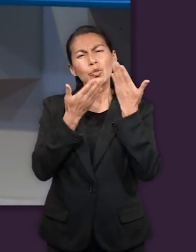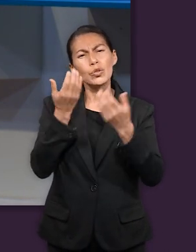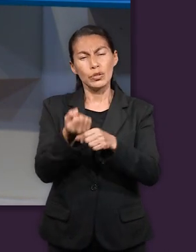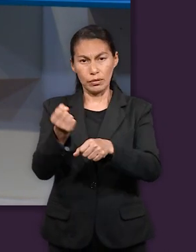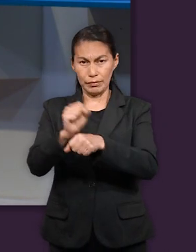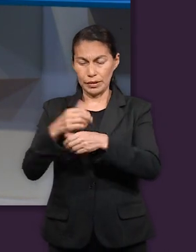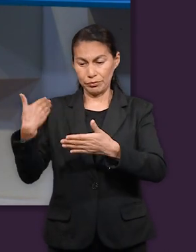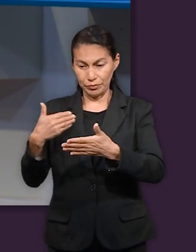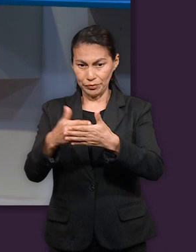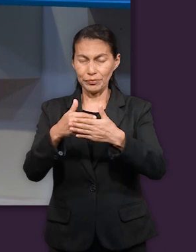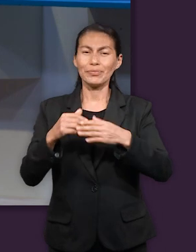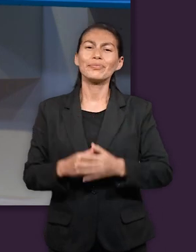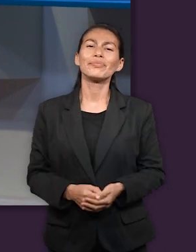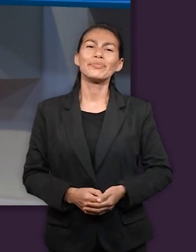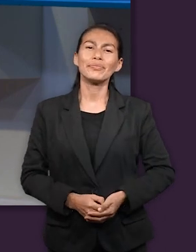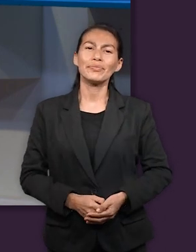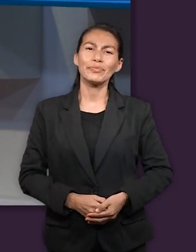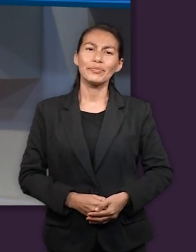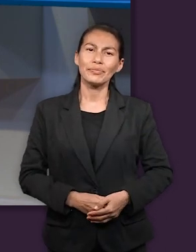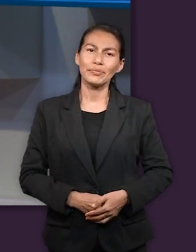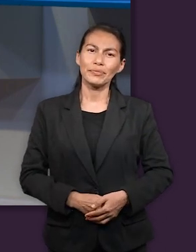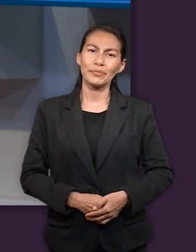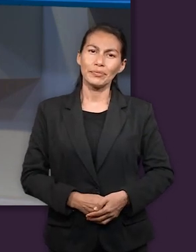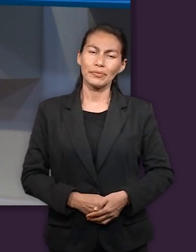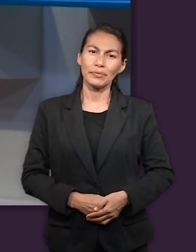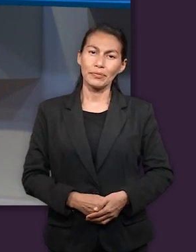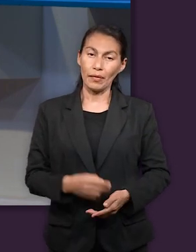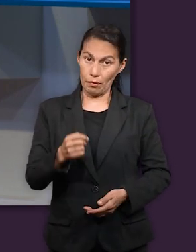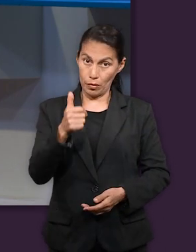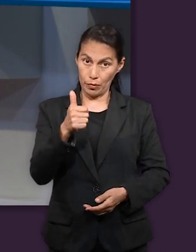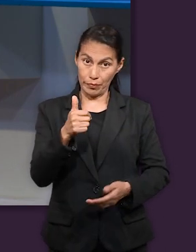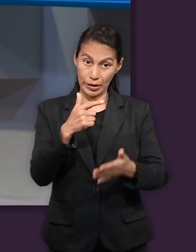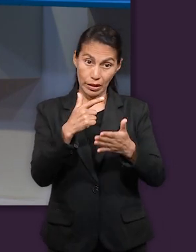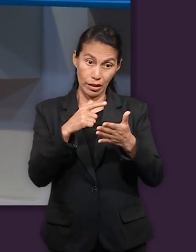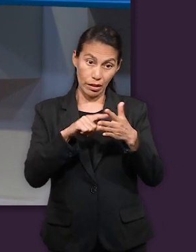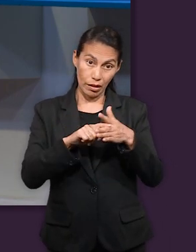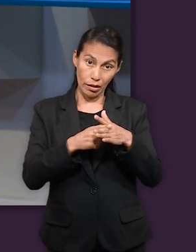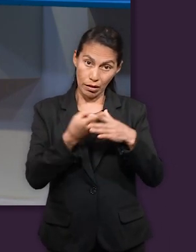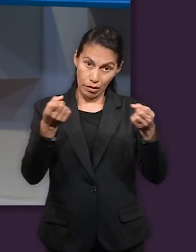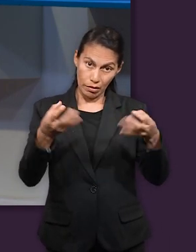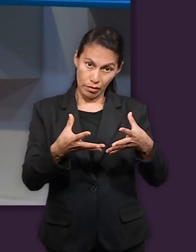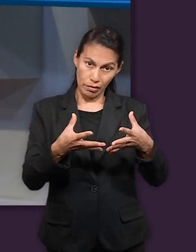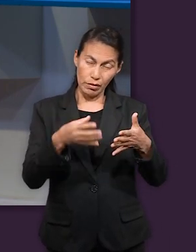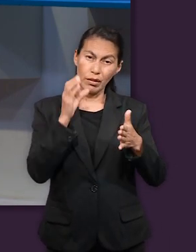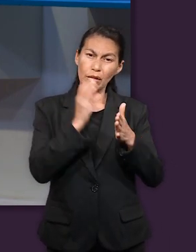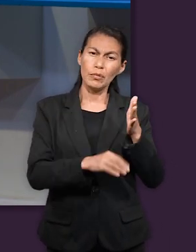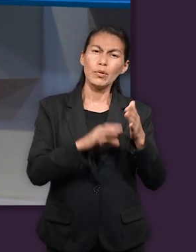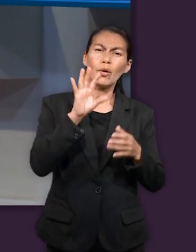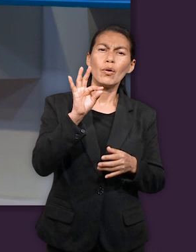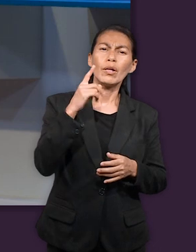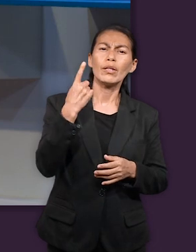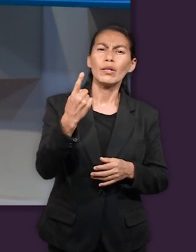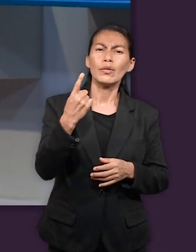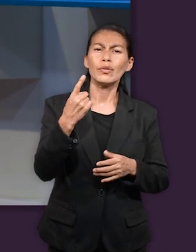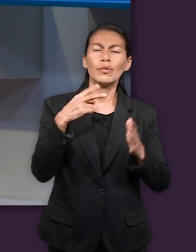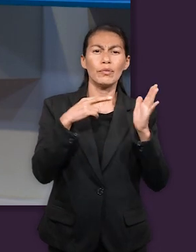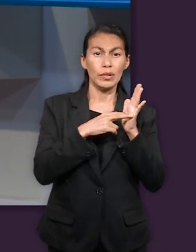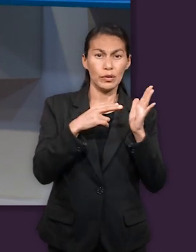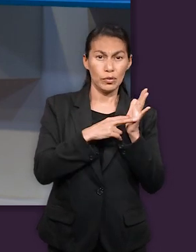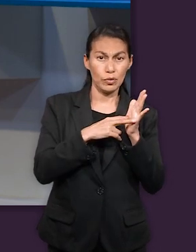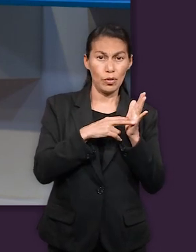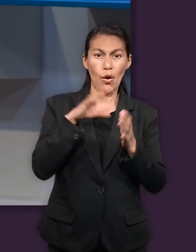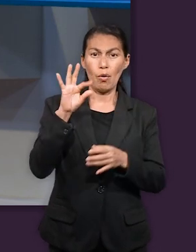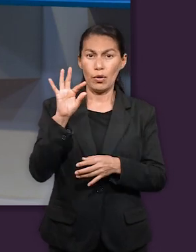lecciones que son enfatizadas en el estudio de esta semana. Primeramente, les leo en